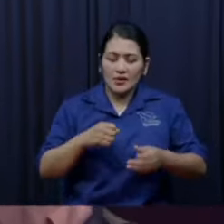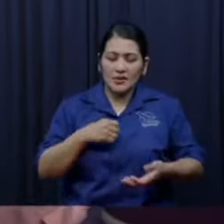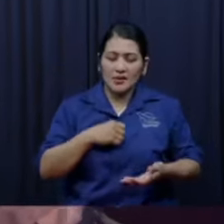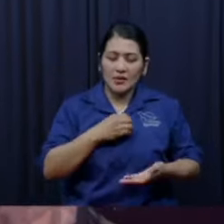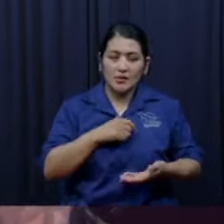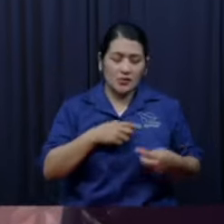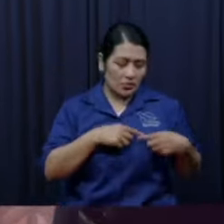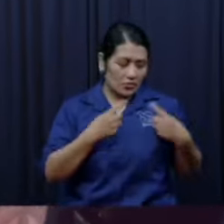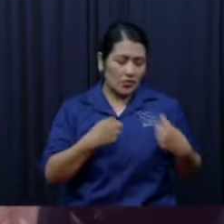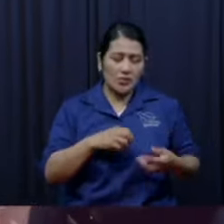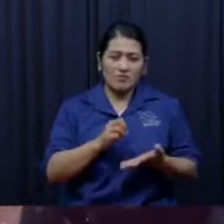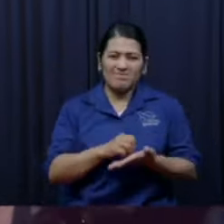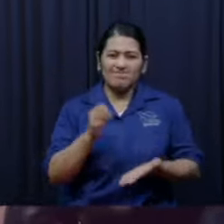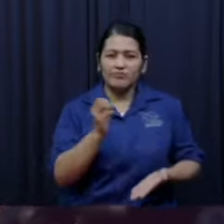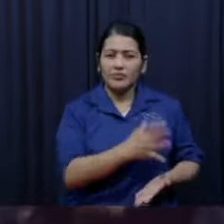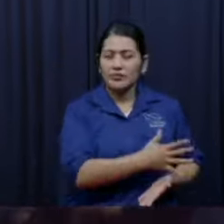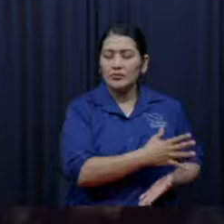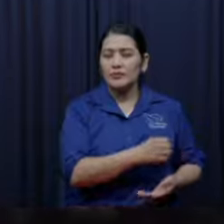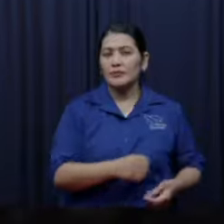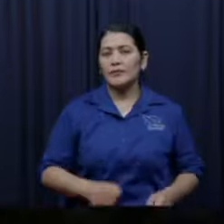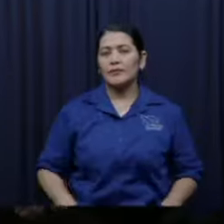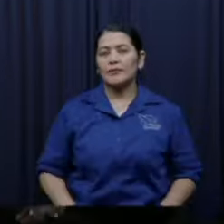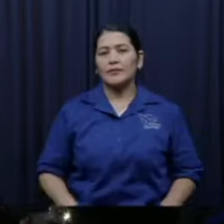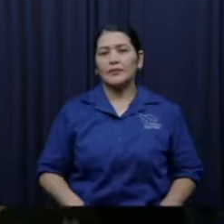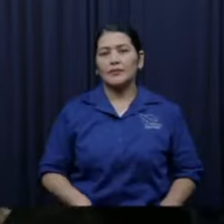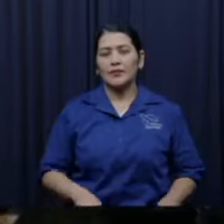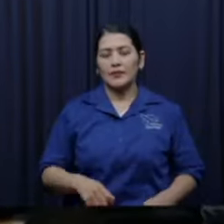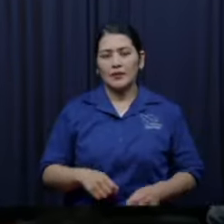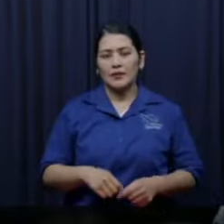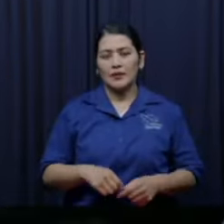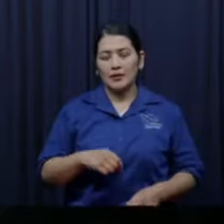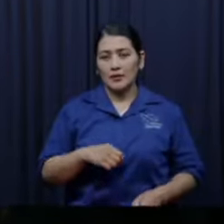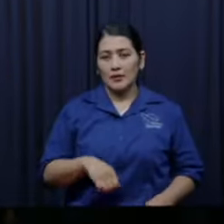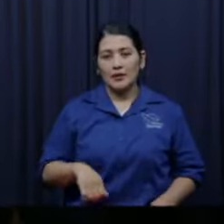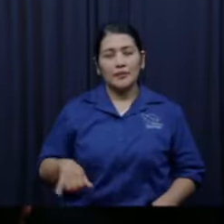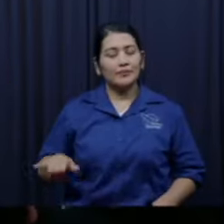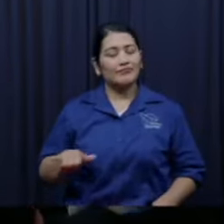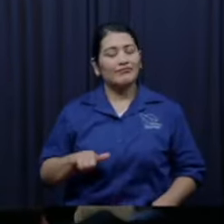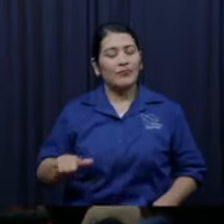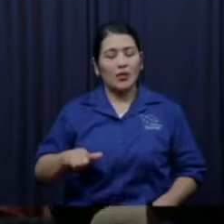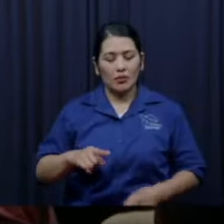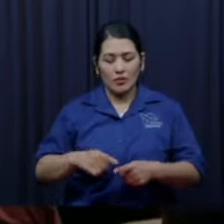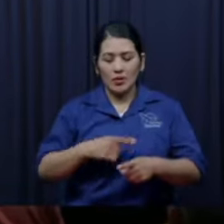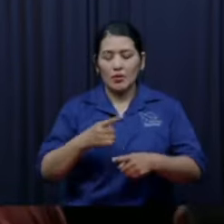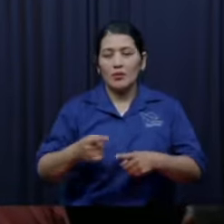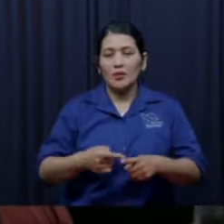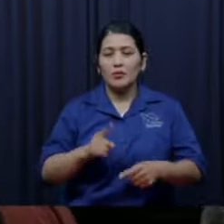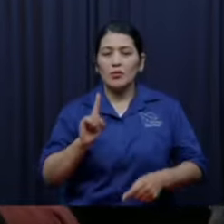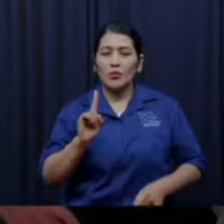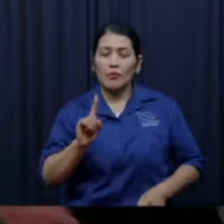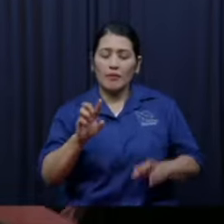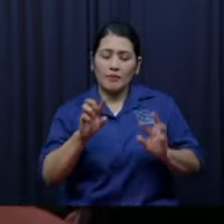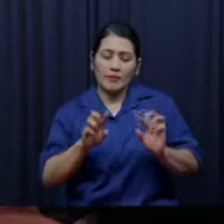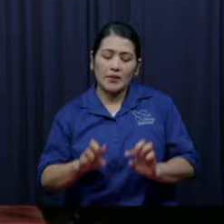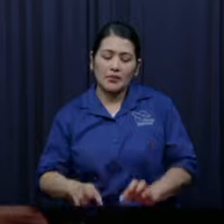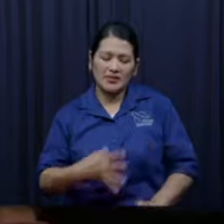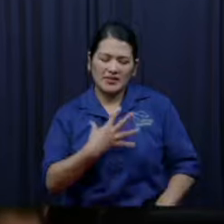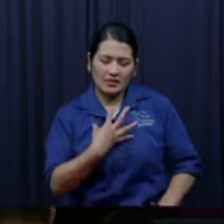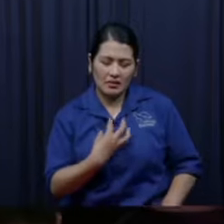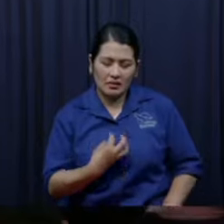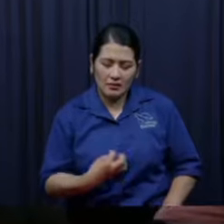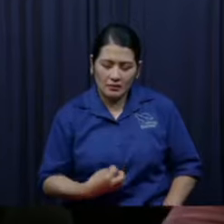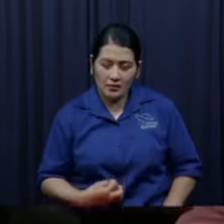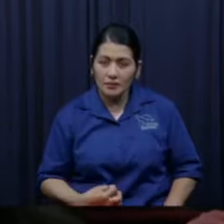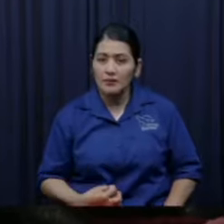se había deprimido. Dios que consuela a los deprimidos, nos consoló,